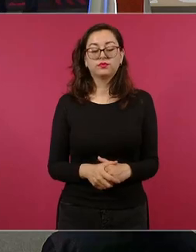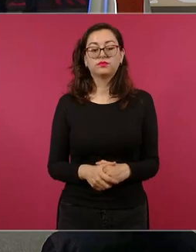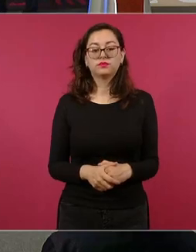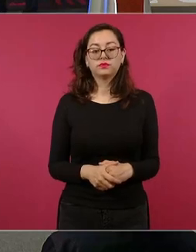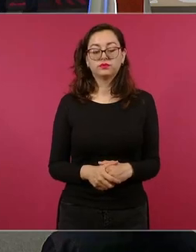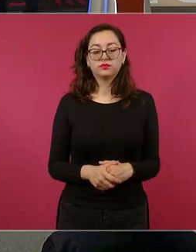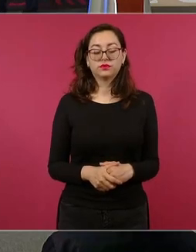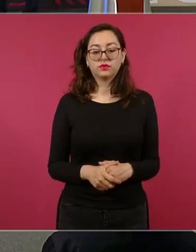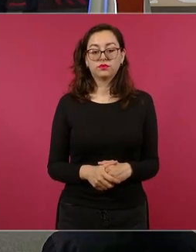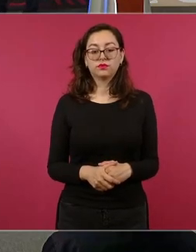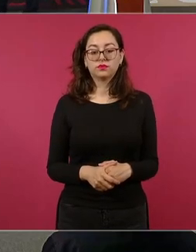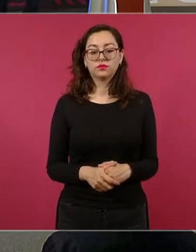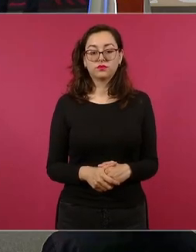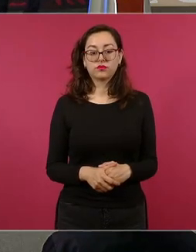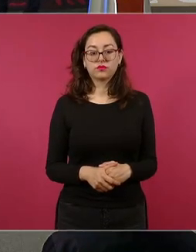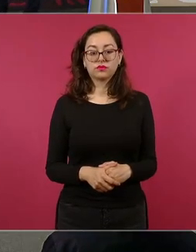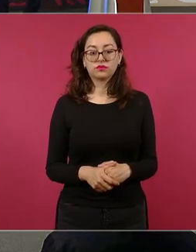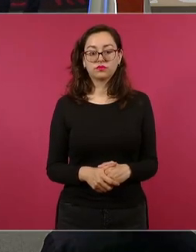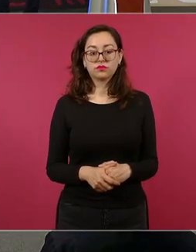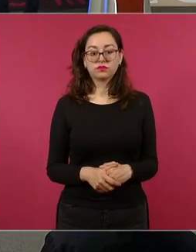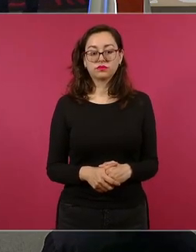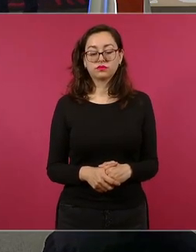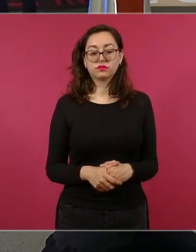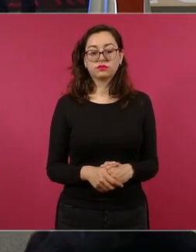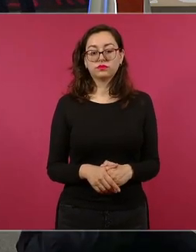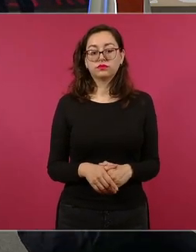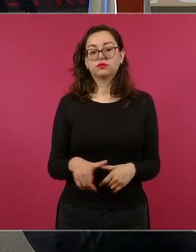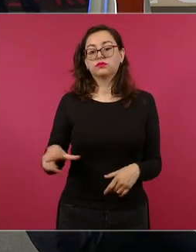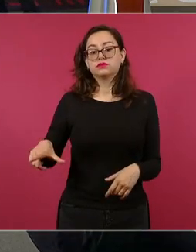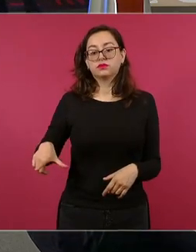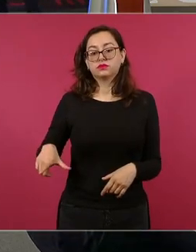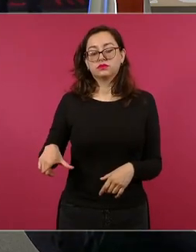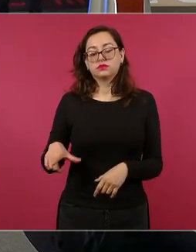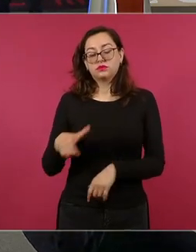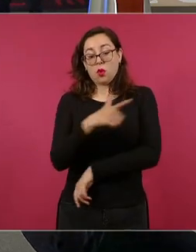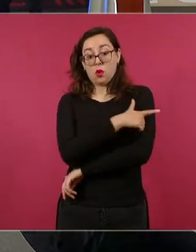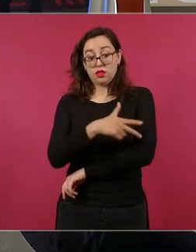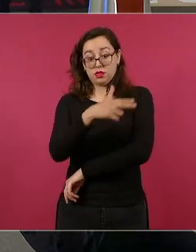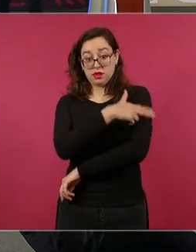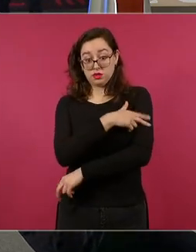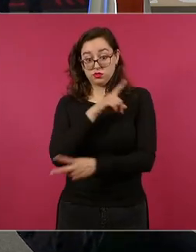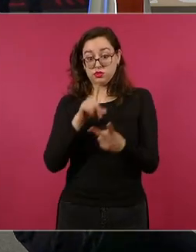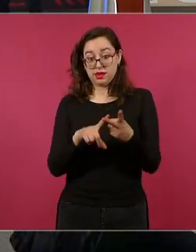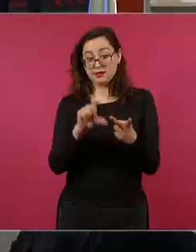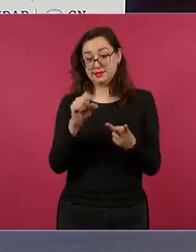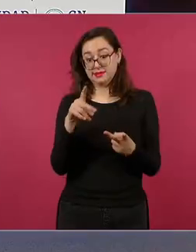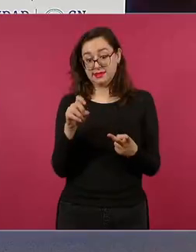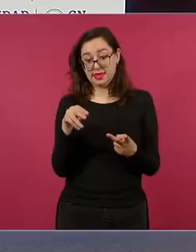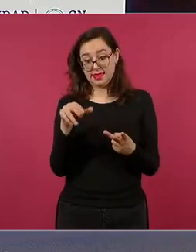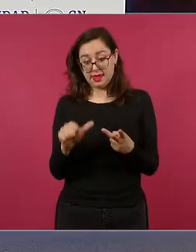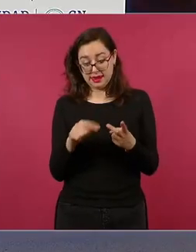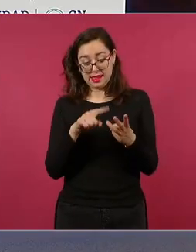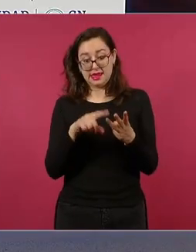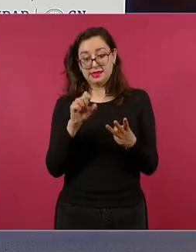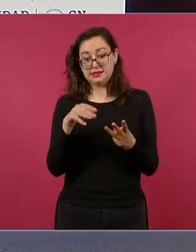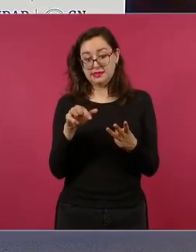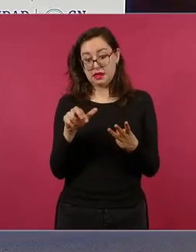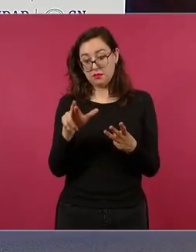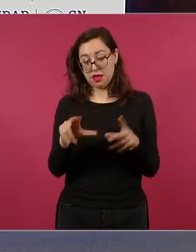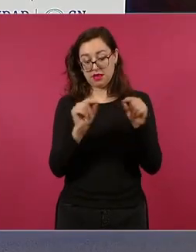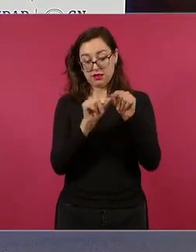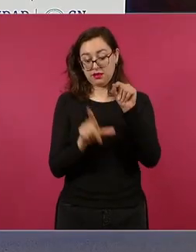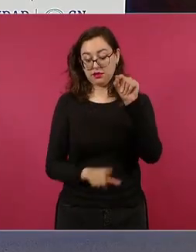Estos son los efectivos y el despliegue nacional de la Guardia Nacional y de las Fuerzas Armadas en el territorio nacional del 25